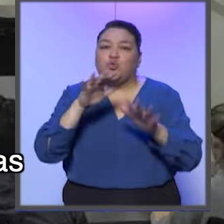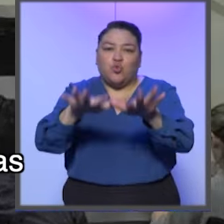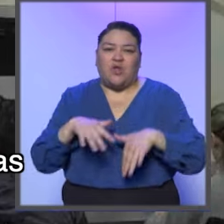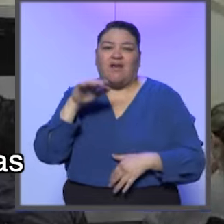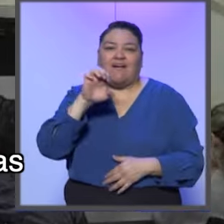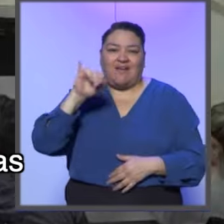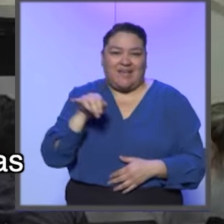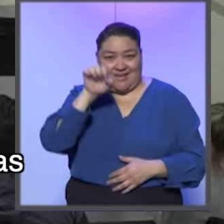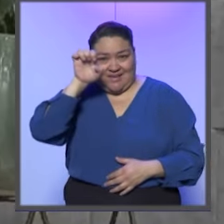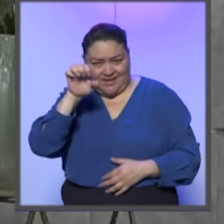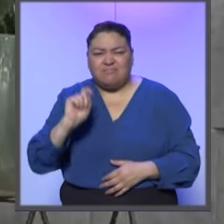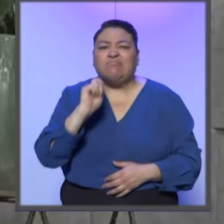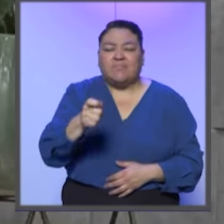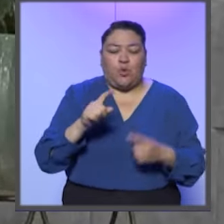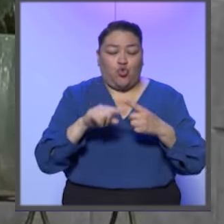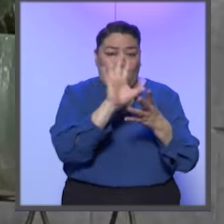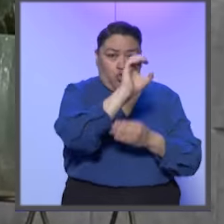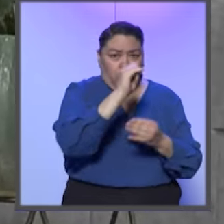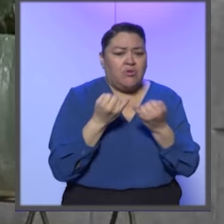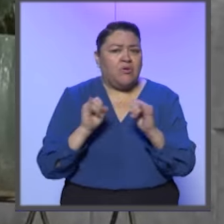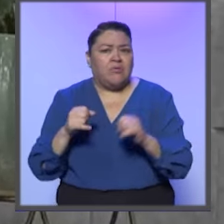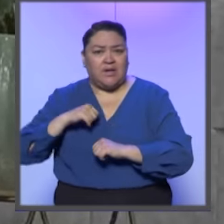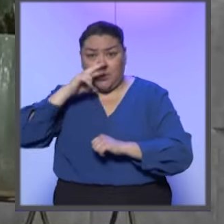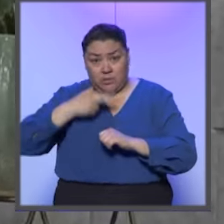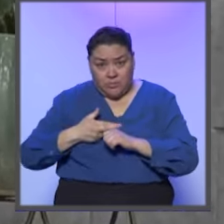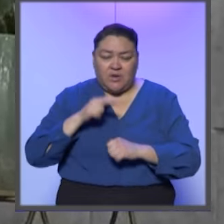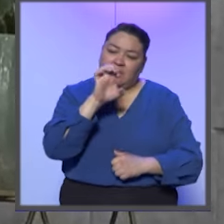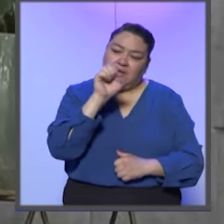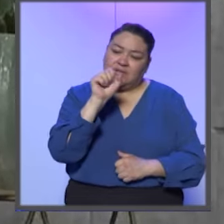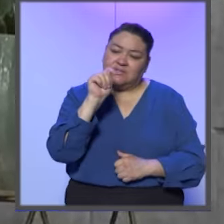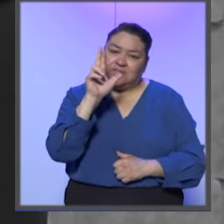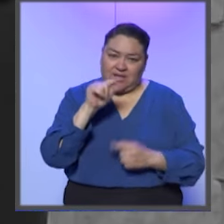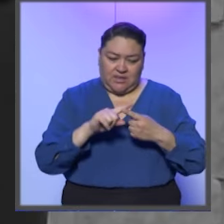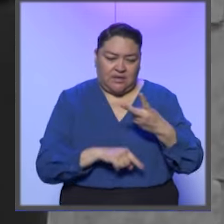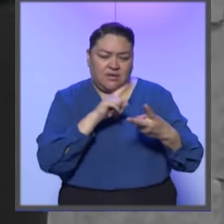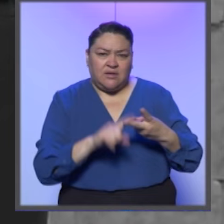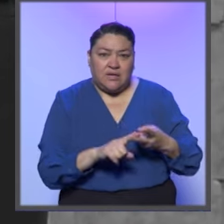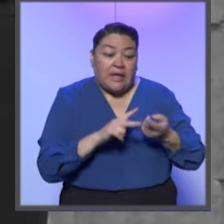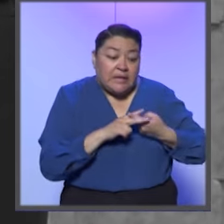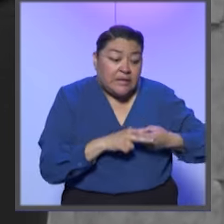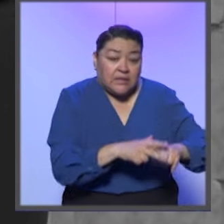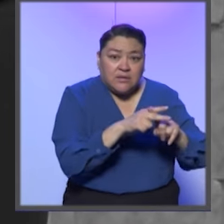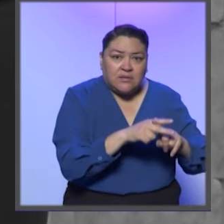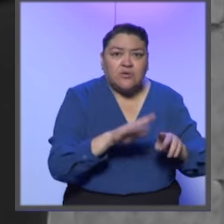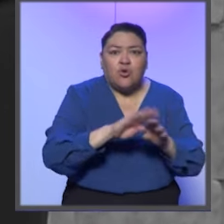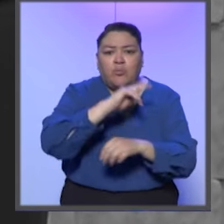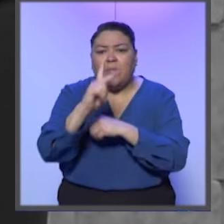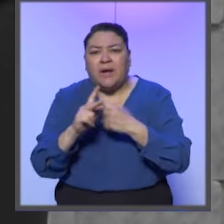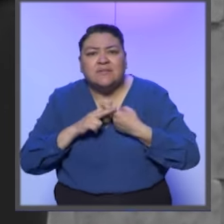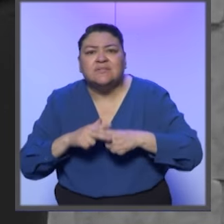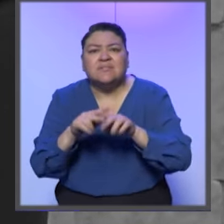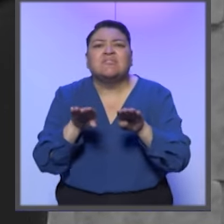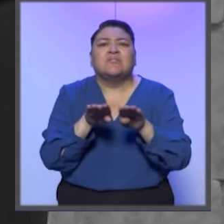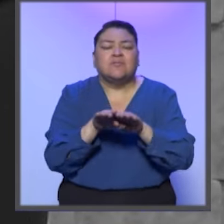magna de la Escuela Judicial Electoral, Constitución e Independencia a cargo de Rafael Estrada Michel y de las Cenizas del Imperio al Fuego de la